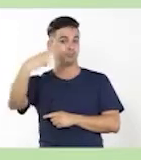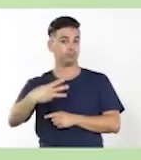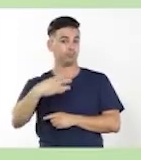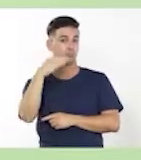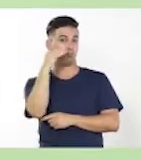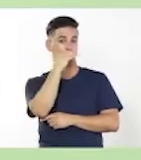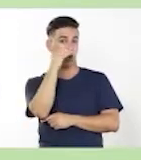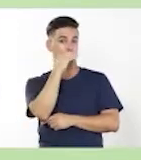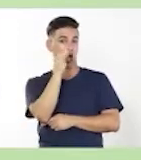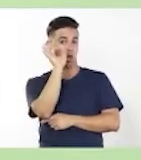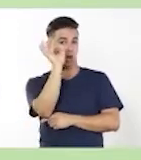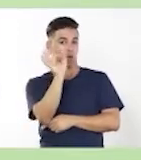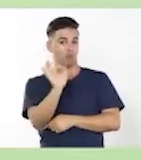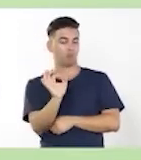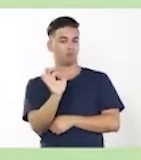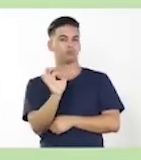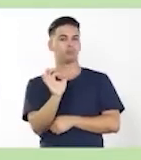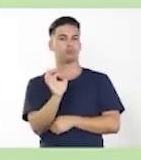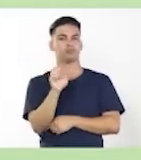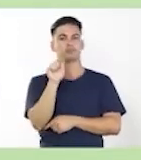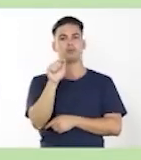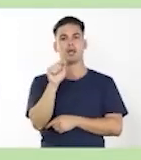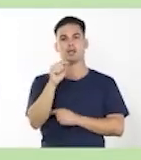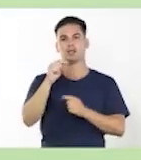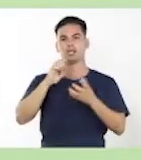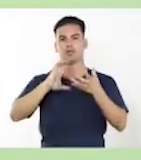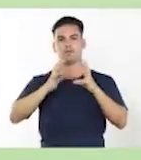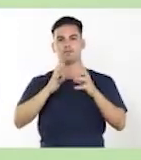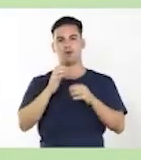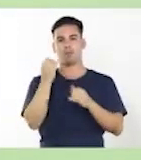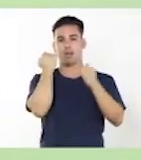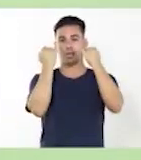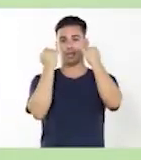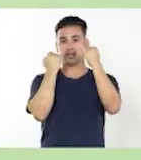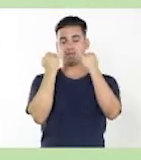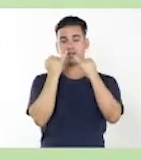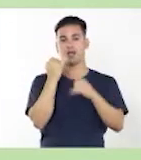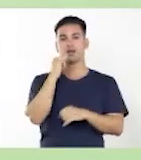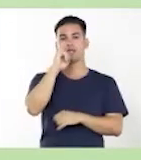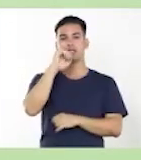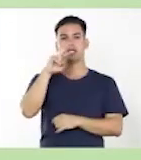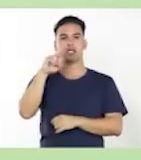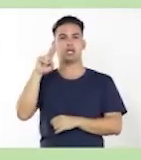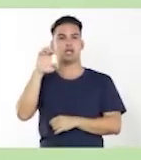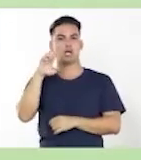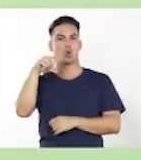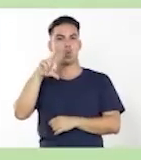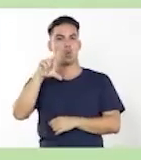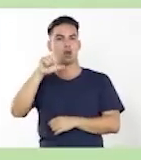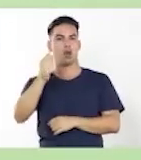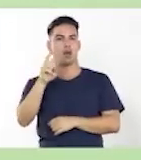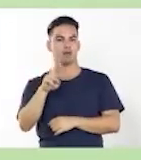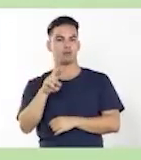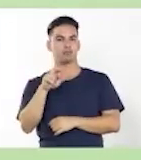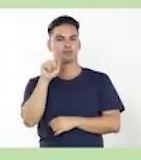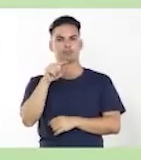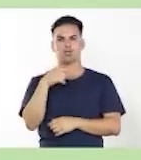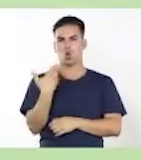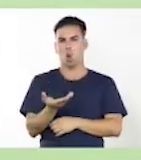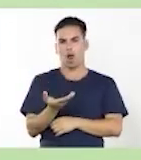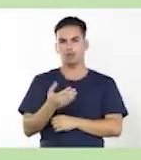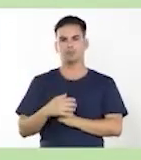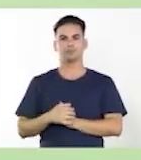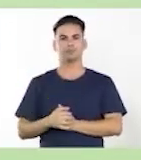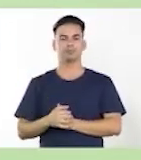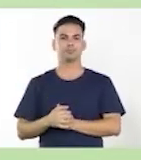desarrollar cuando es un verbo irregular. Ahora, verbos irregulares. ¿Cuáles son los